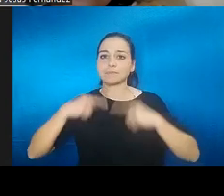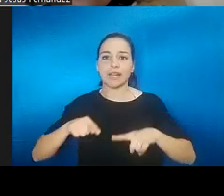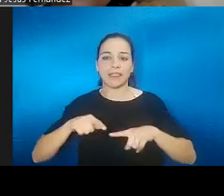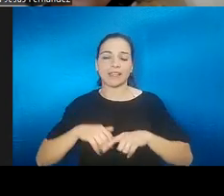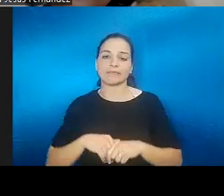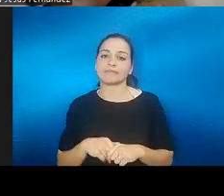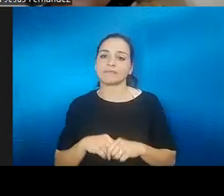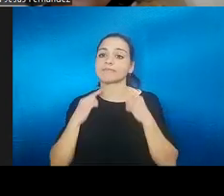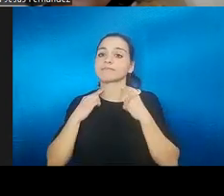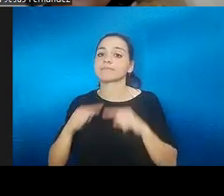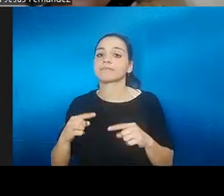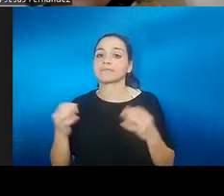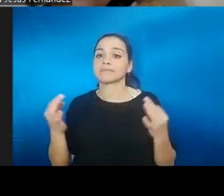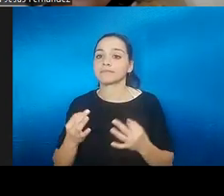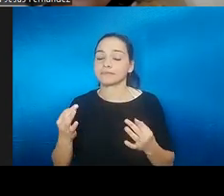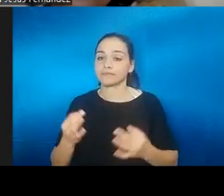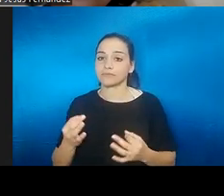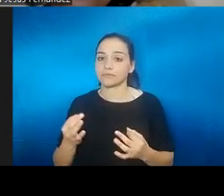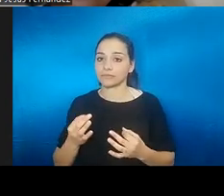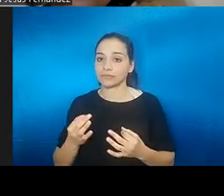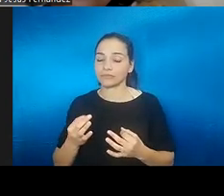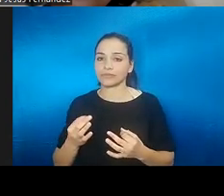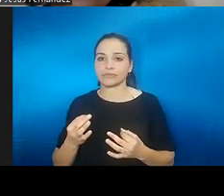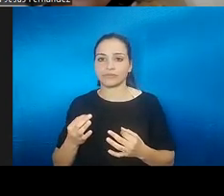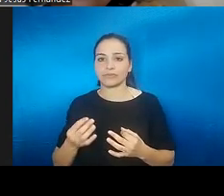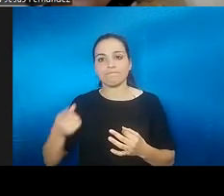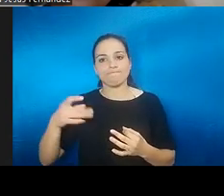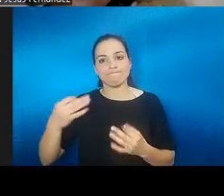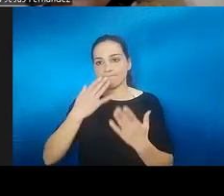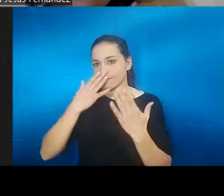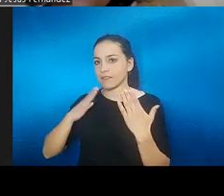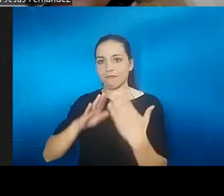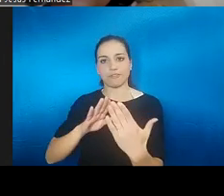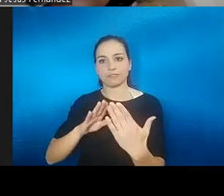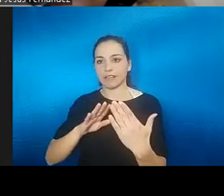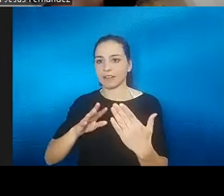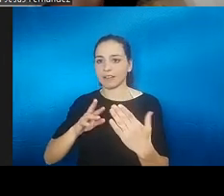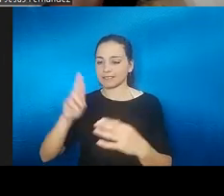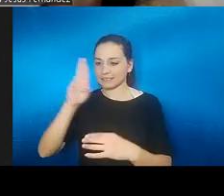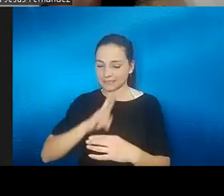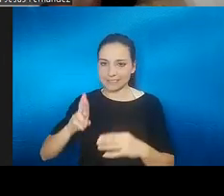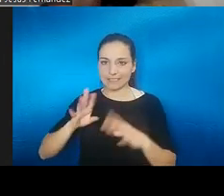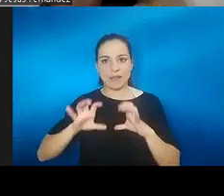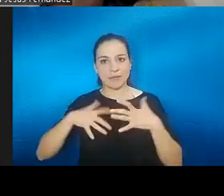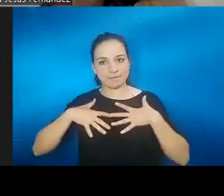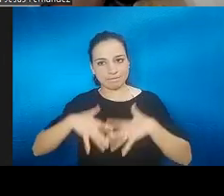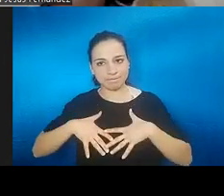vamos a tener que afrontar, reaprender, que tratar de